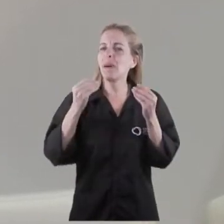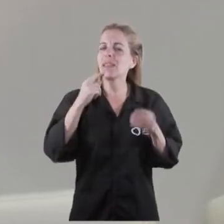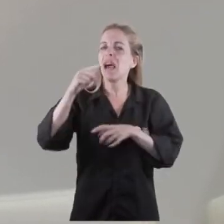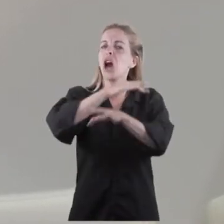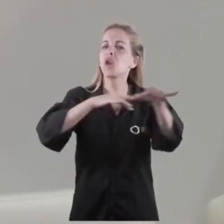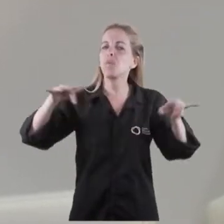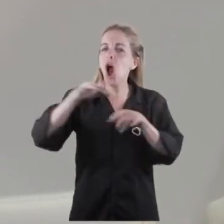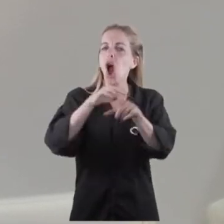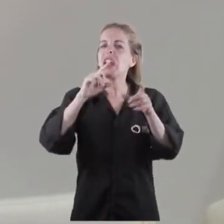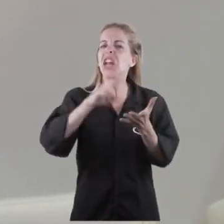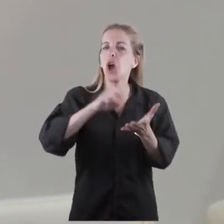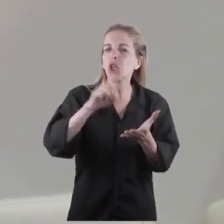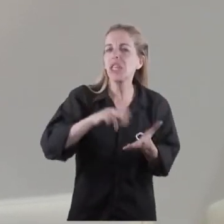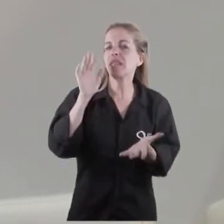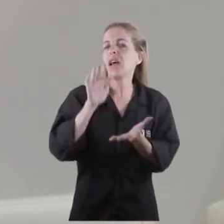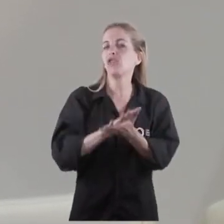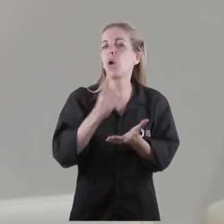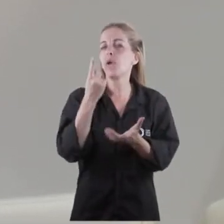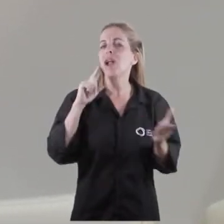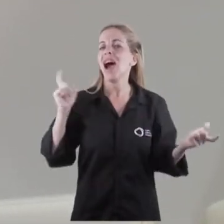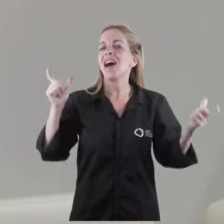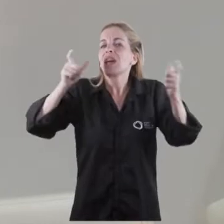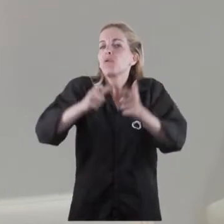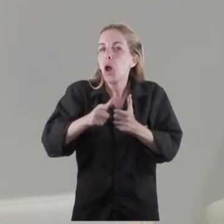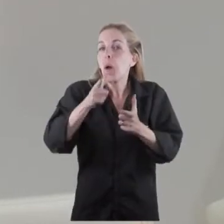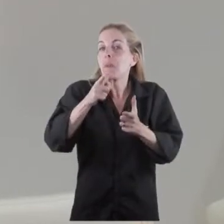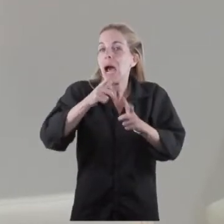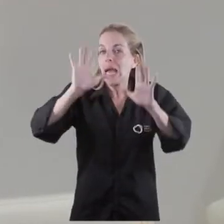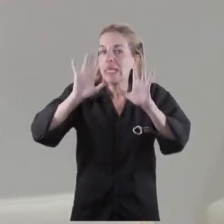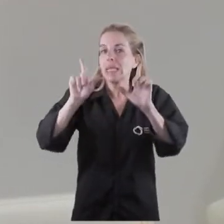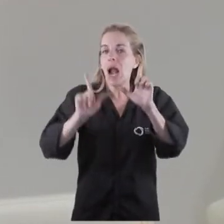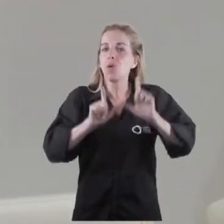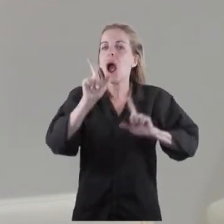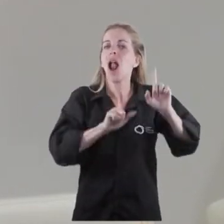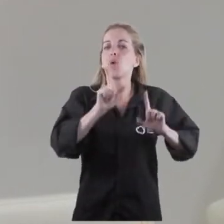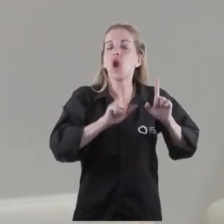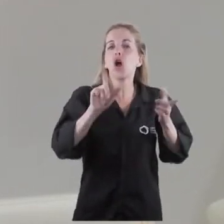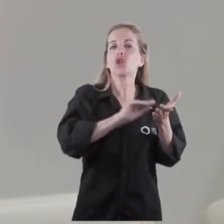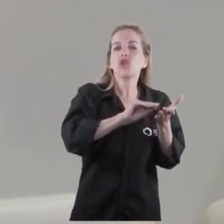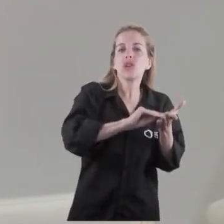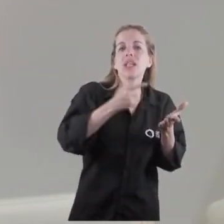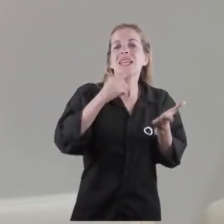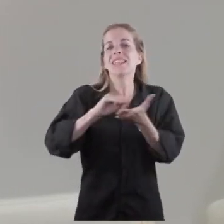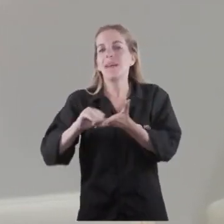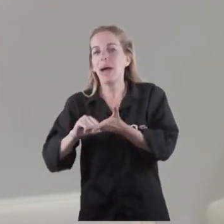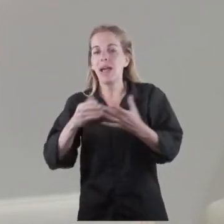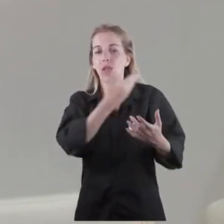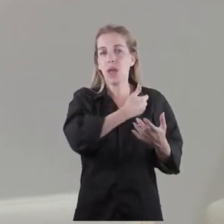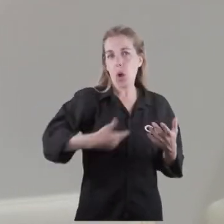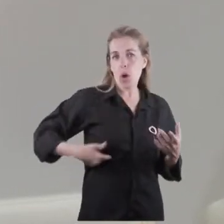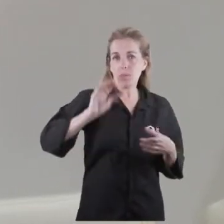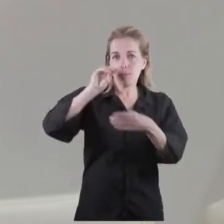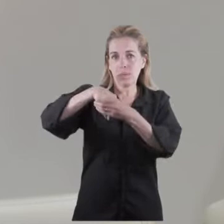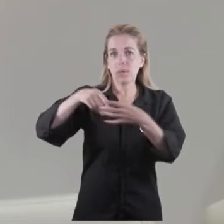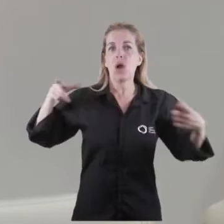respecto a una reunión del que integraron parte del gobierno, algunos legisladores del oficialismo, en